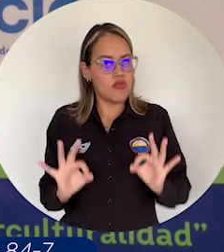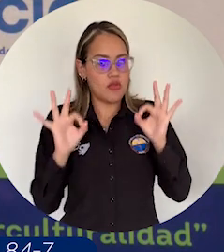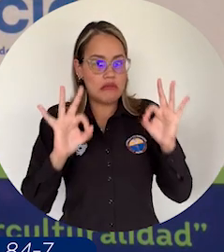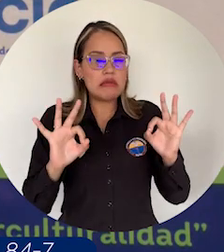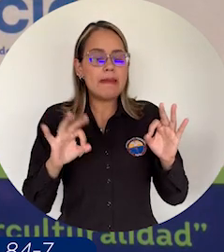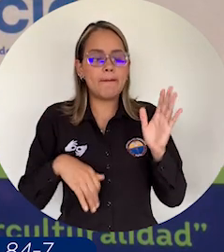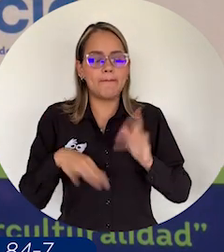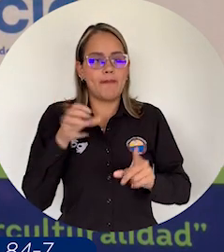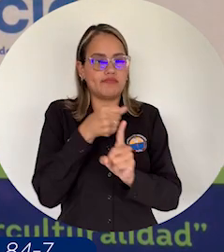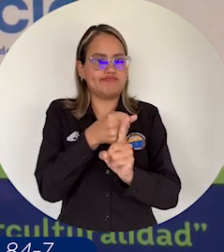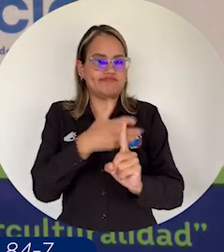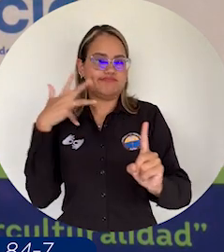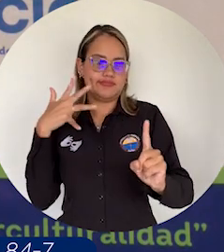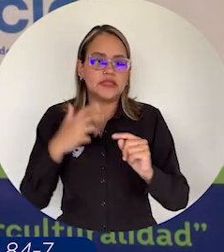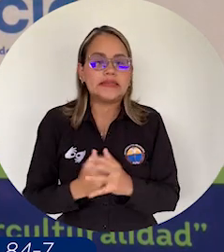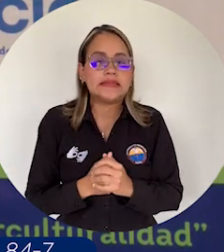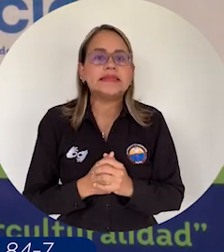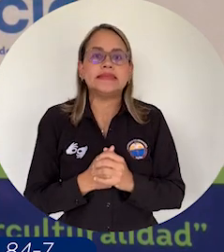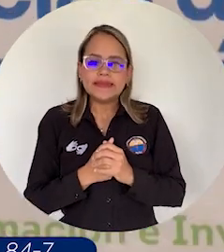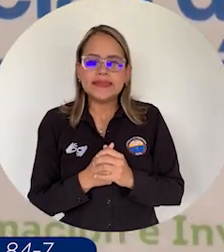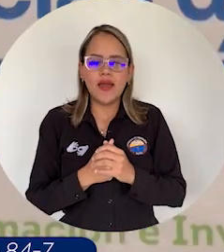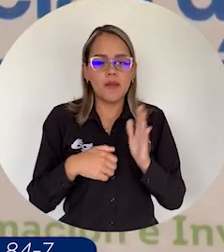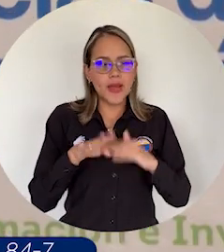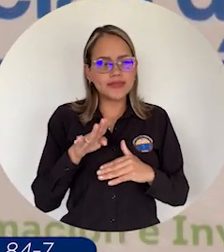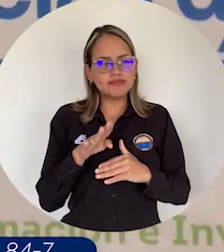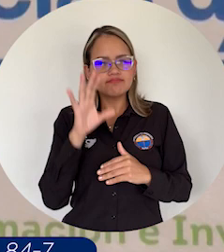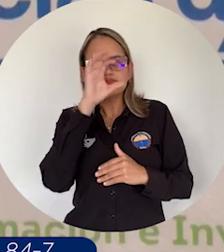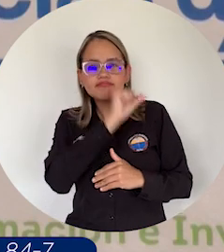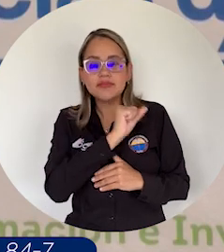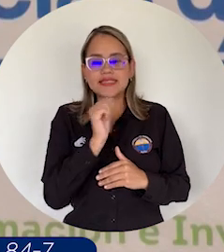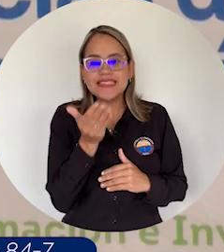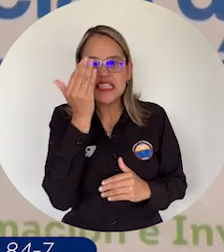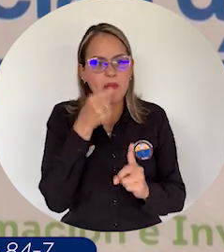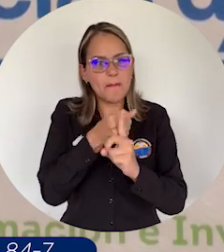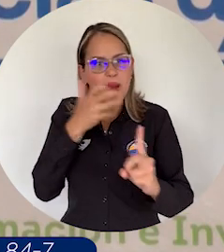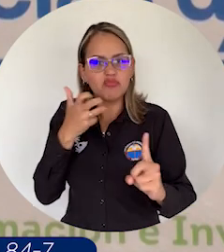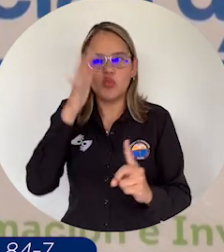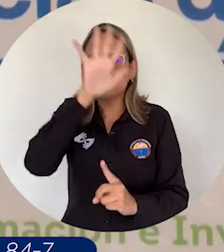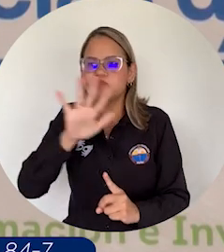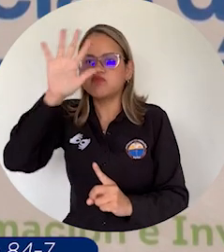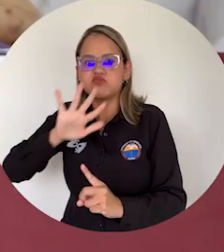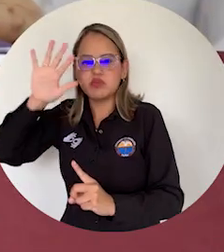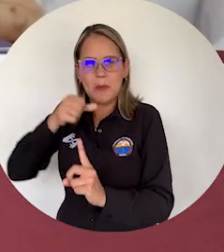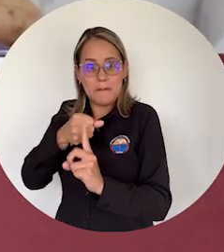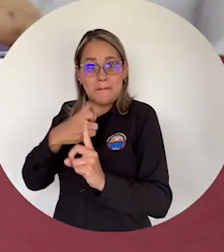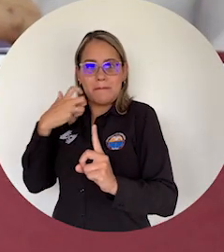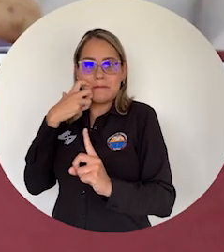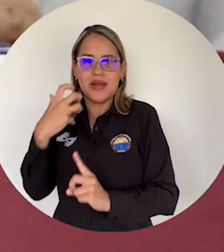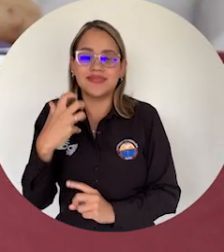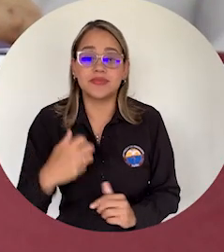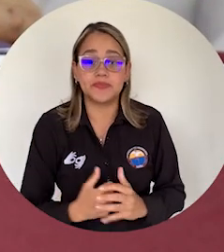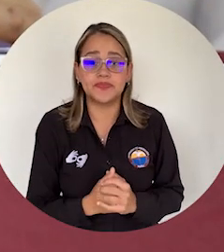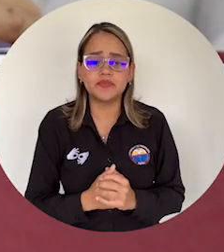calidad y el mayor impacto que surte es esa formación que garantice el impacto en los territorios. Es muy